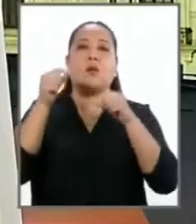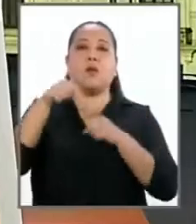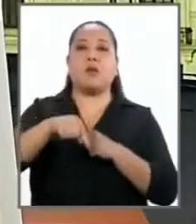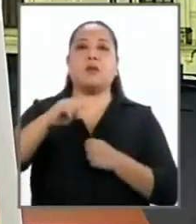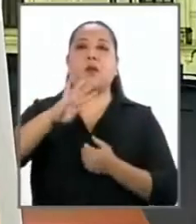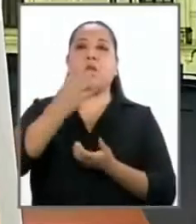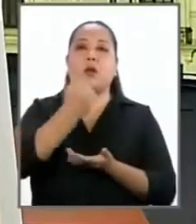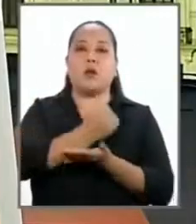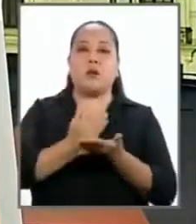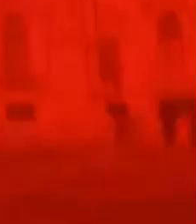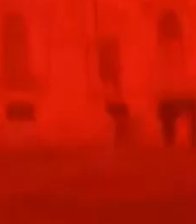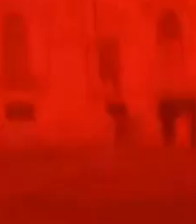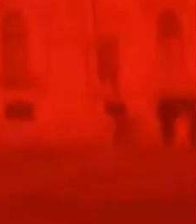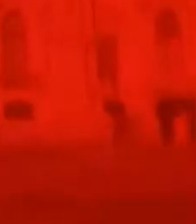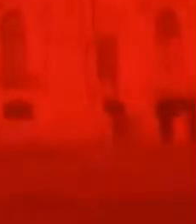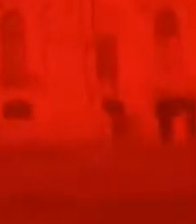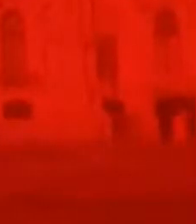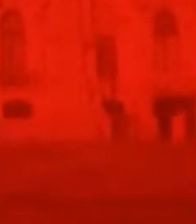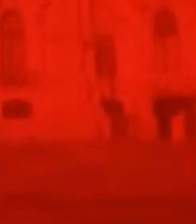de este cuarto momento.